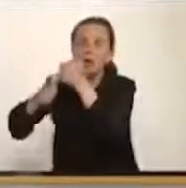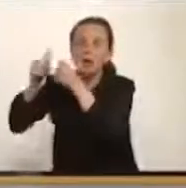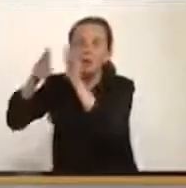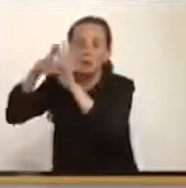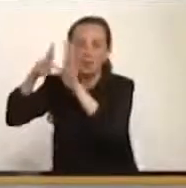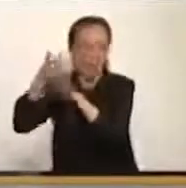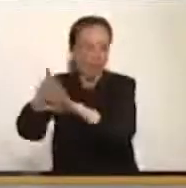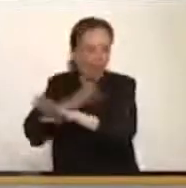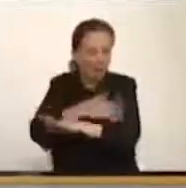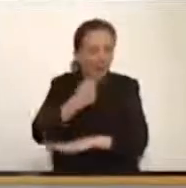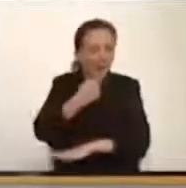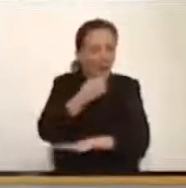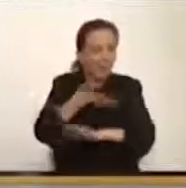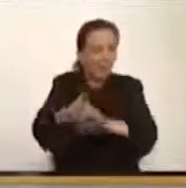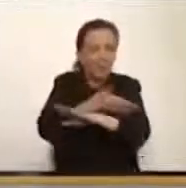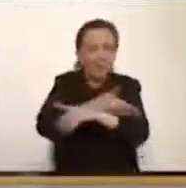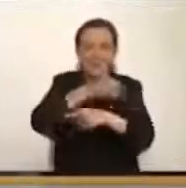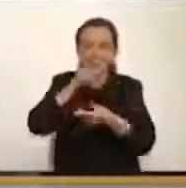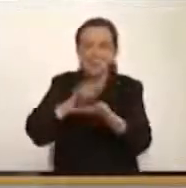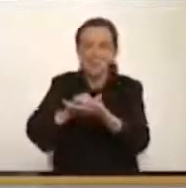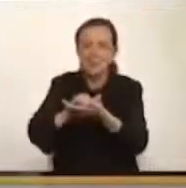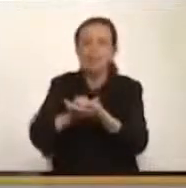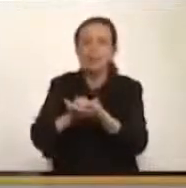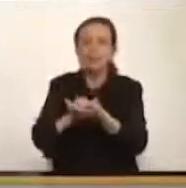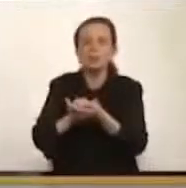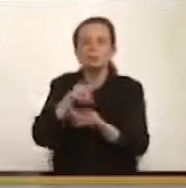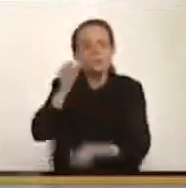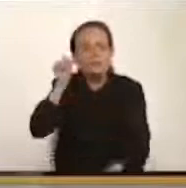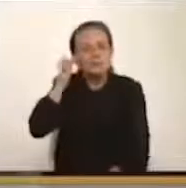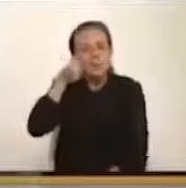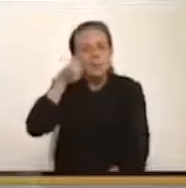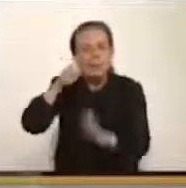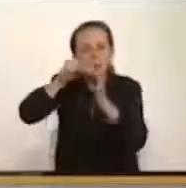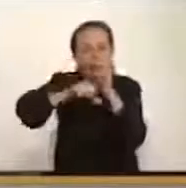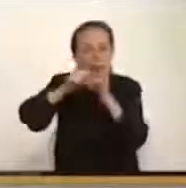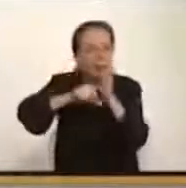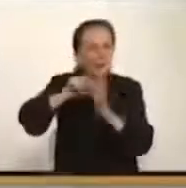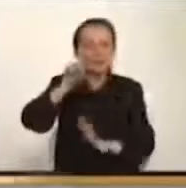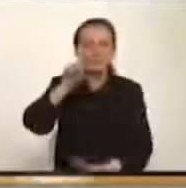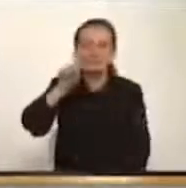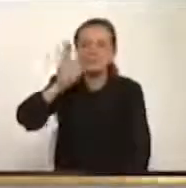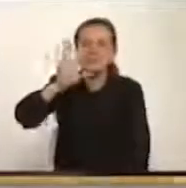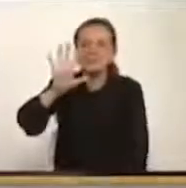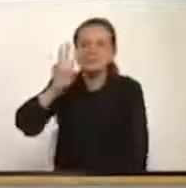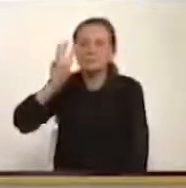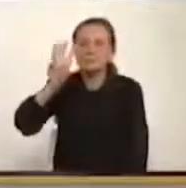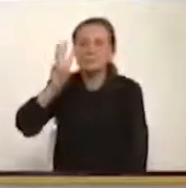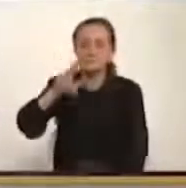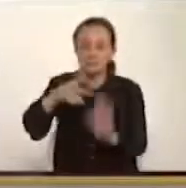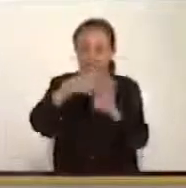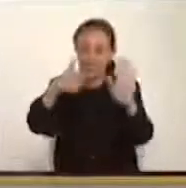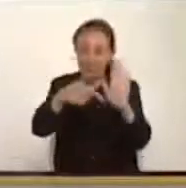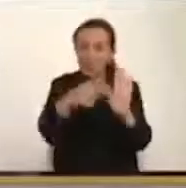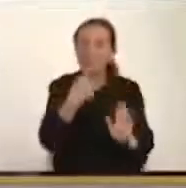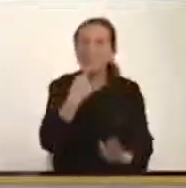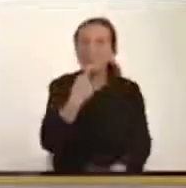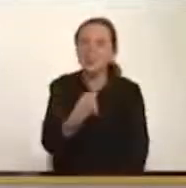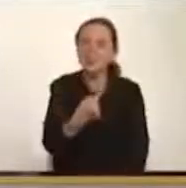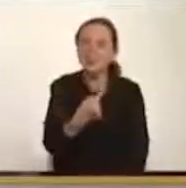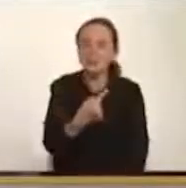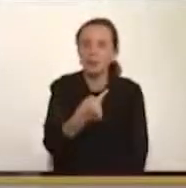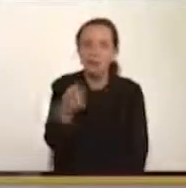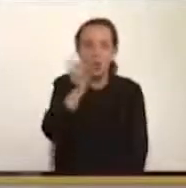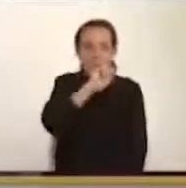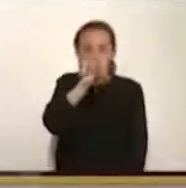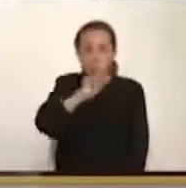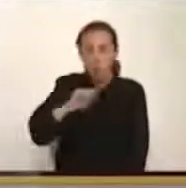citaron ahora, recuerda lo que dice el artículo 153 de la Constitución, no del Fast